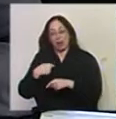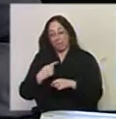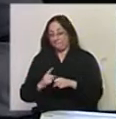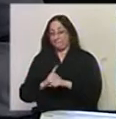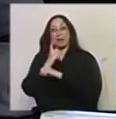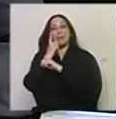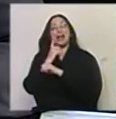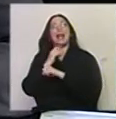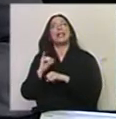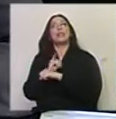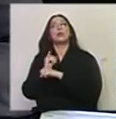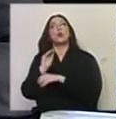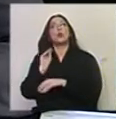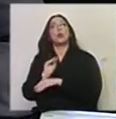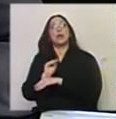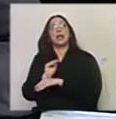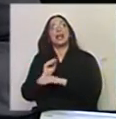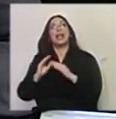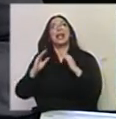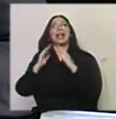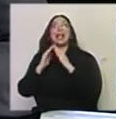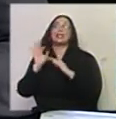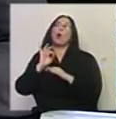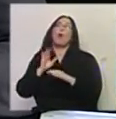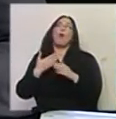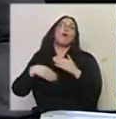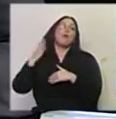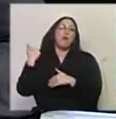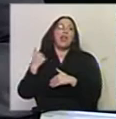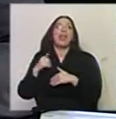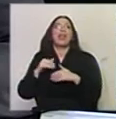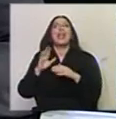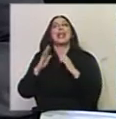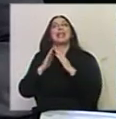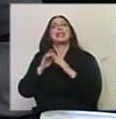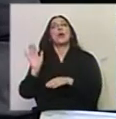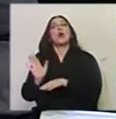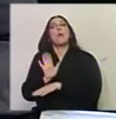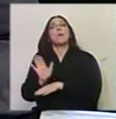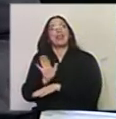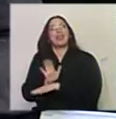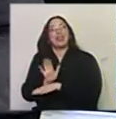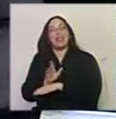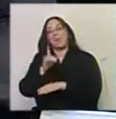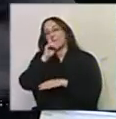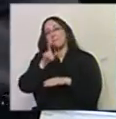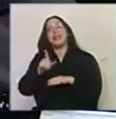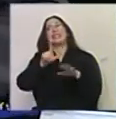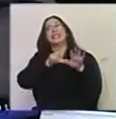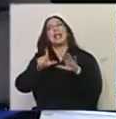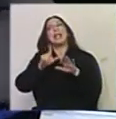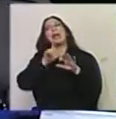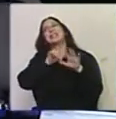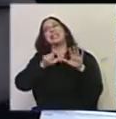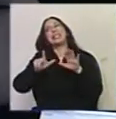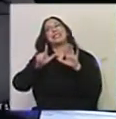institución cultural es la Casa, o fue, mejor dicho, la Casa de Comedias, que es del año 1793. Es decir, un país que